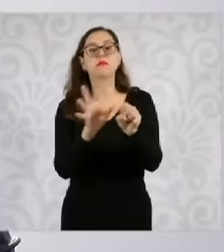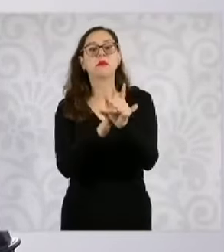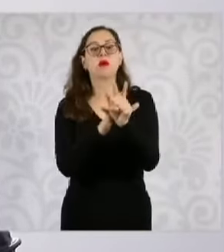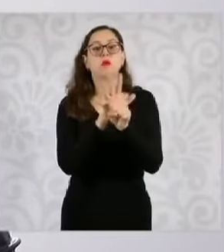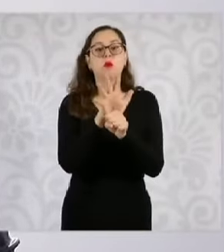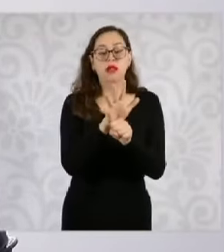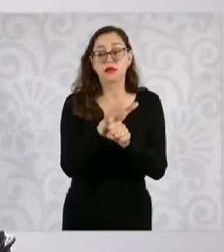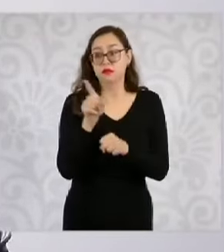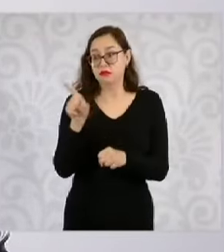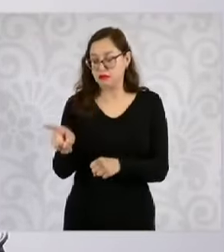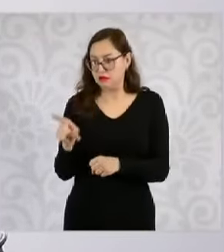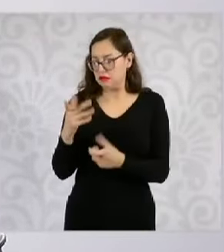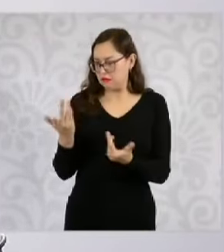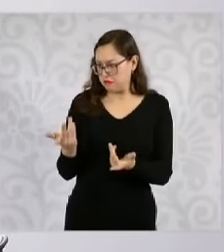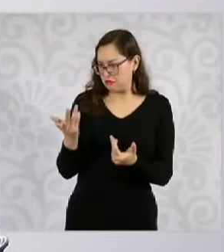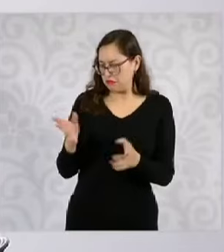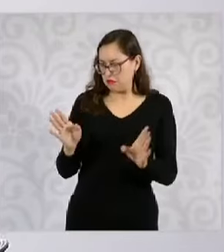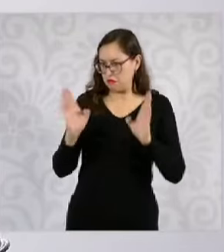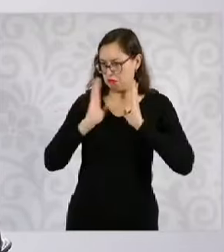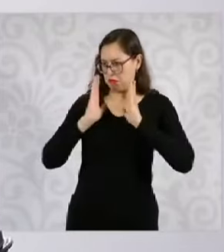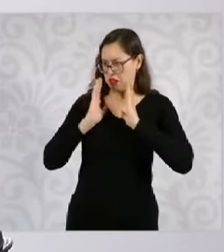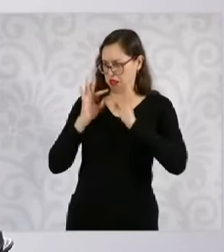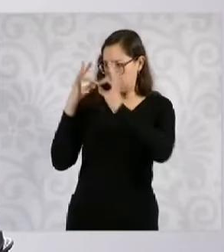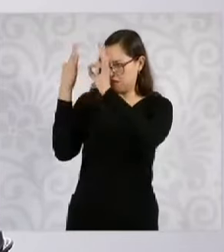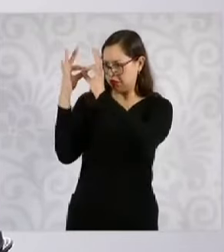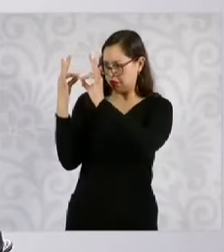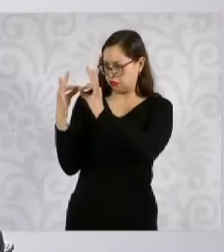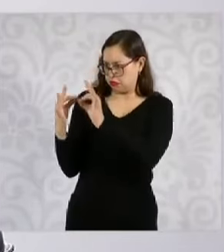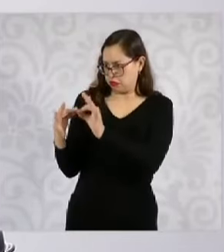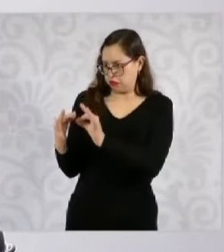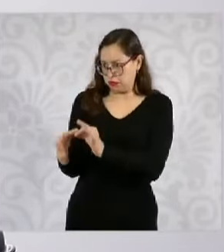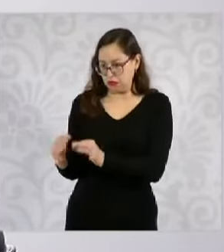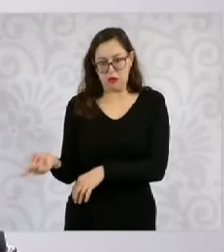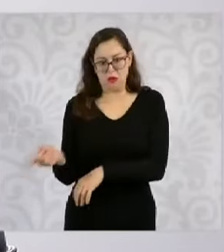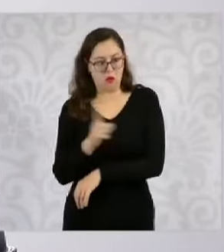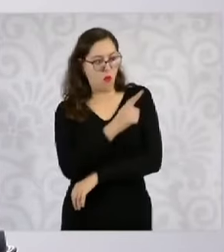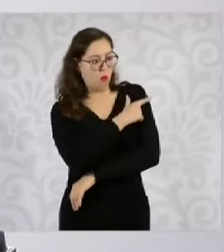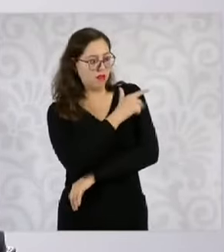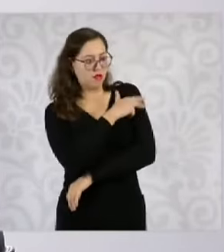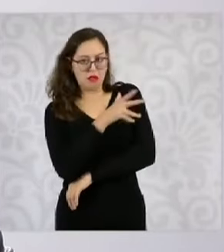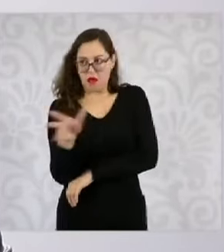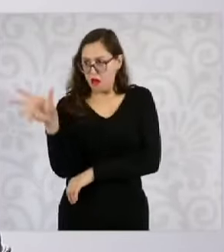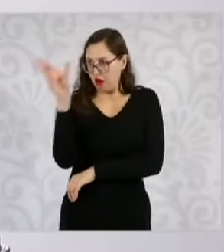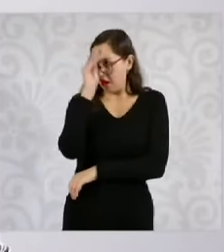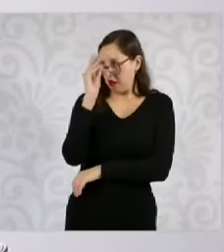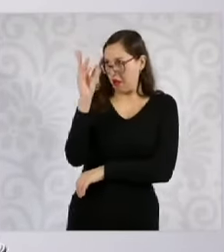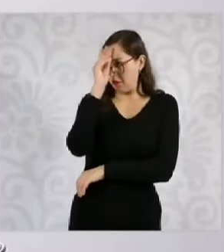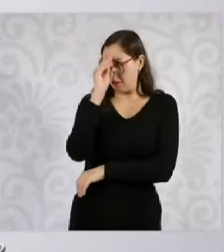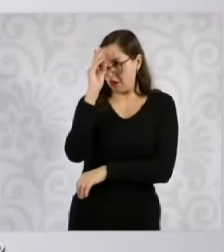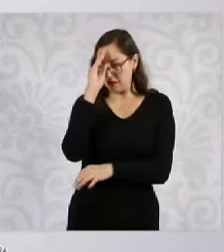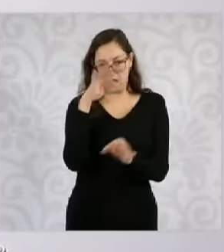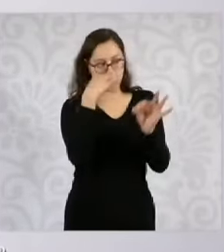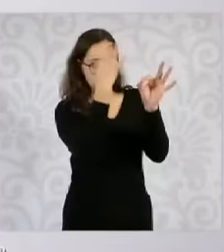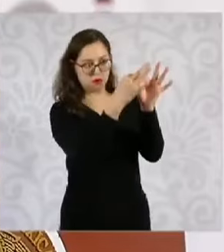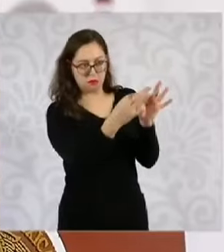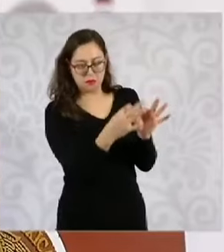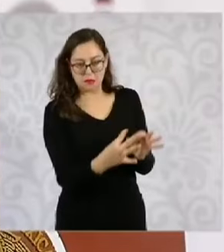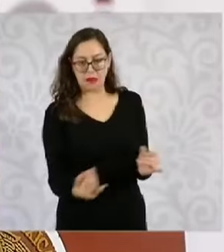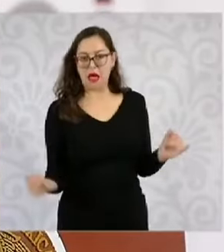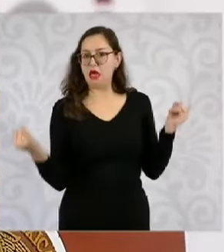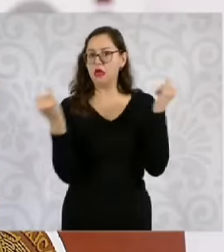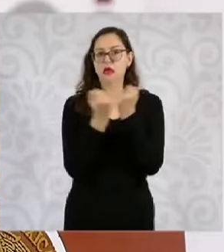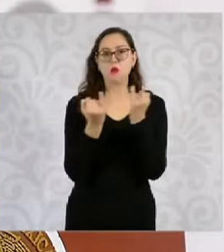el tiempo, la Guardia Nacional se pueda consolidar dentro de la Guardia. Estamos aprovechando la